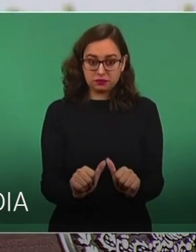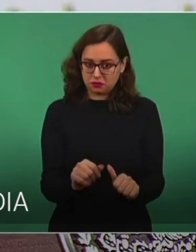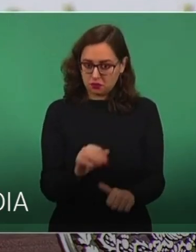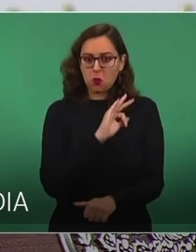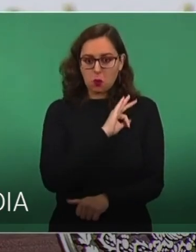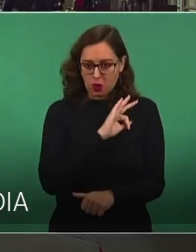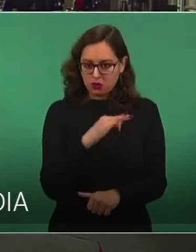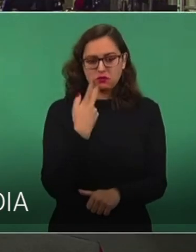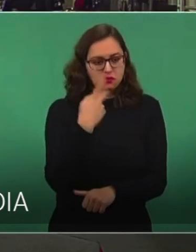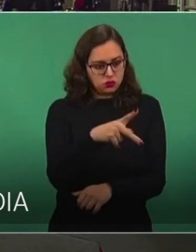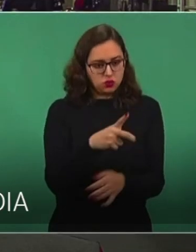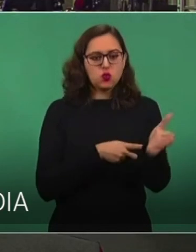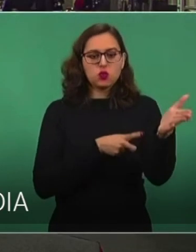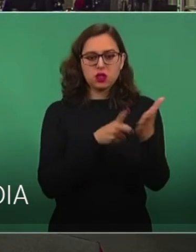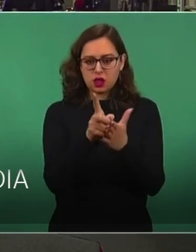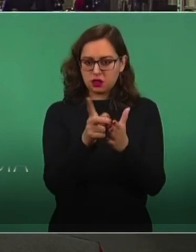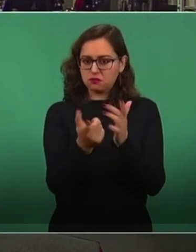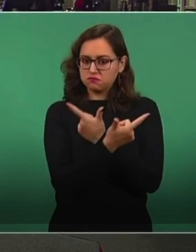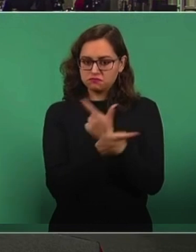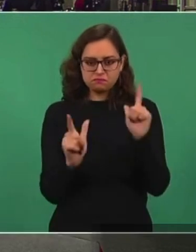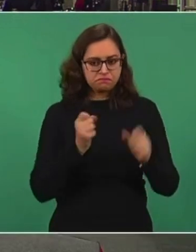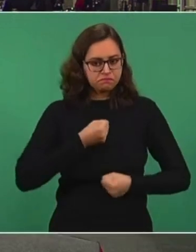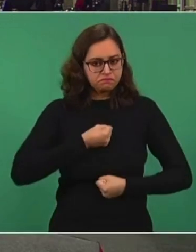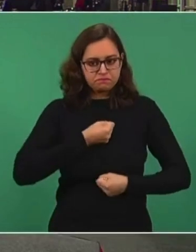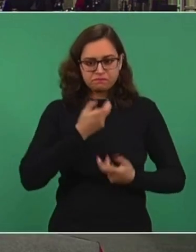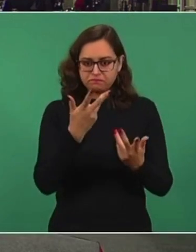manifestación, de libre expresión.